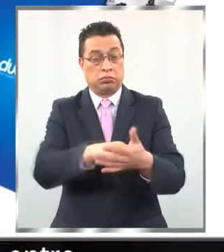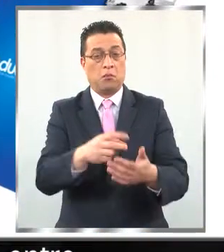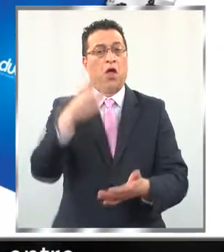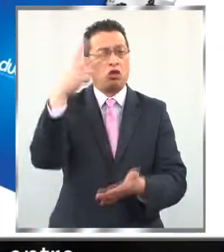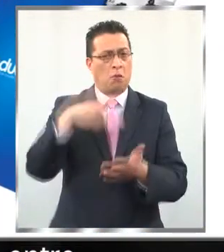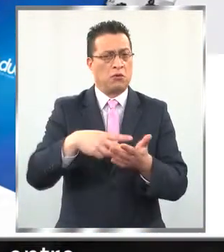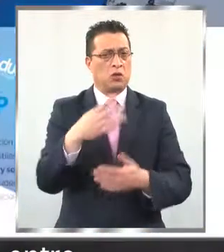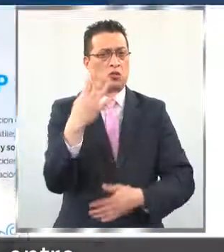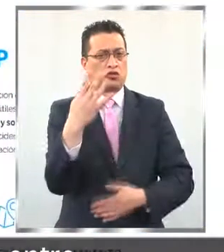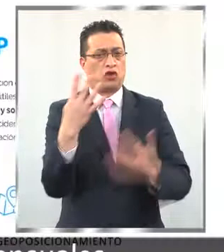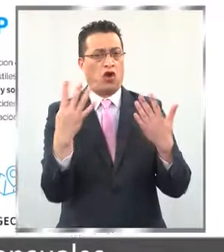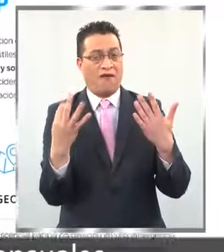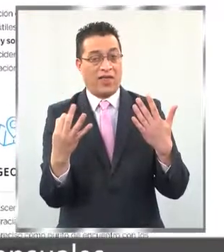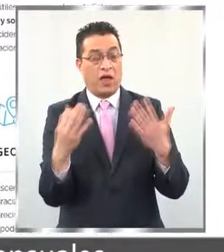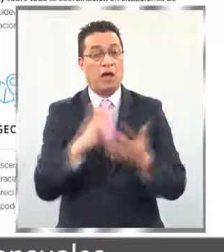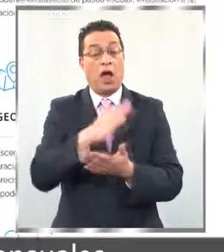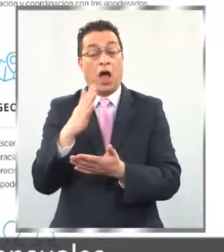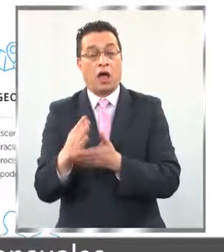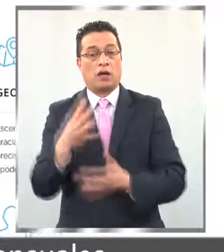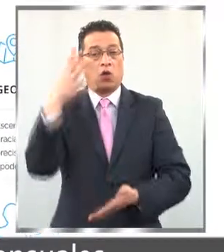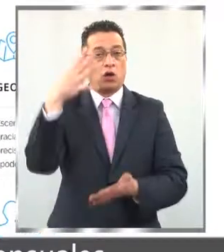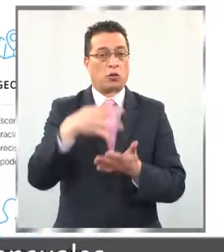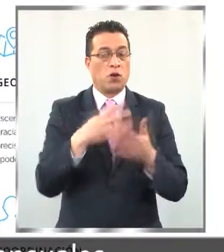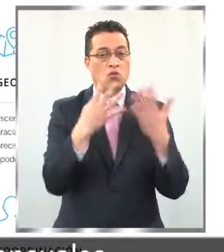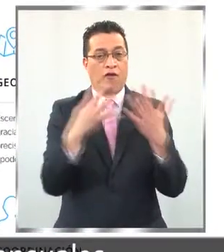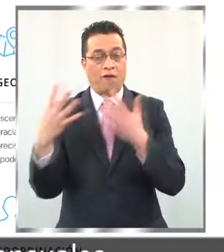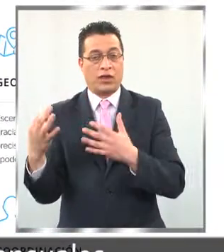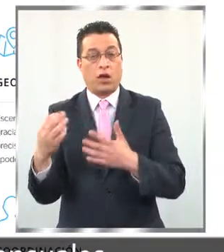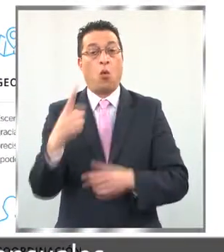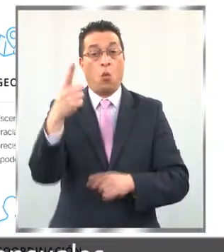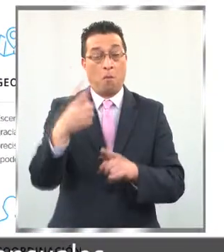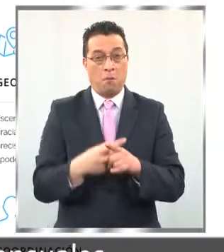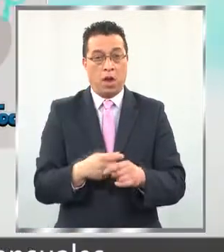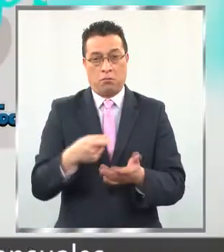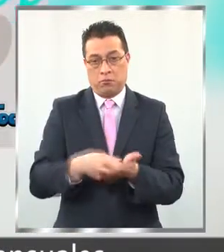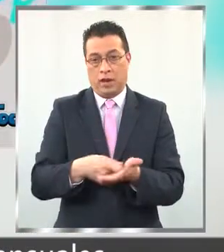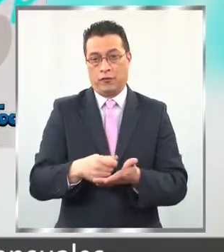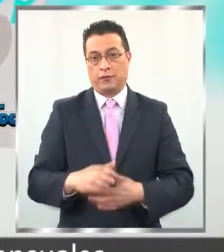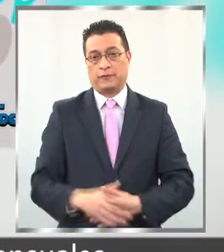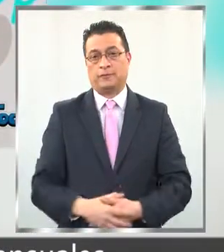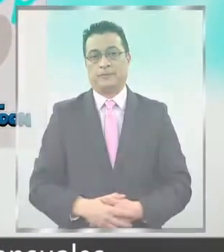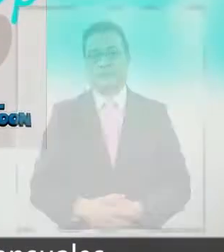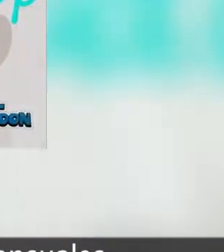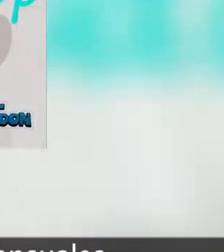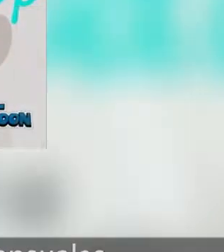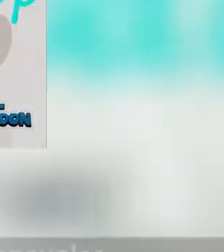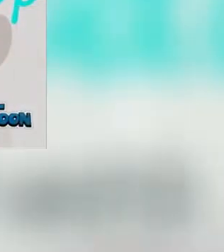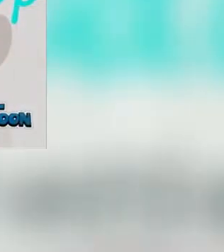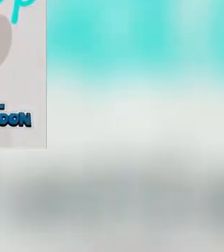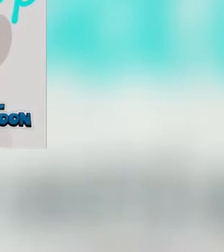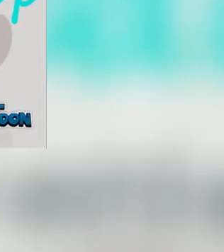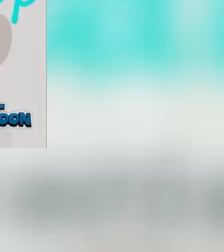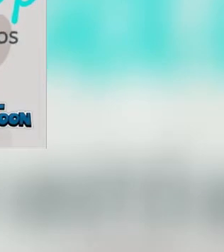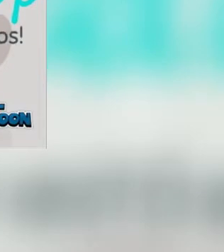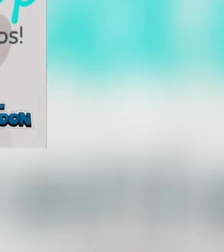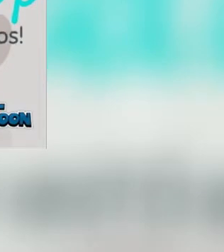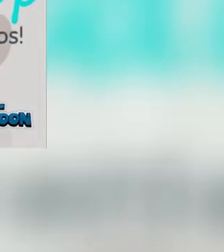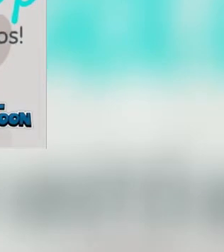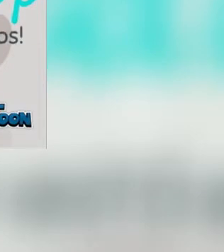bien contratar el servicio que va entre los 2.490 y 4.990 pesos mensuales.